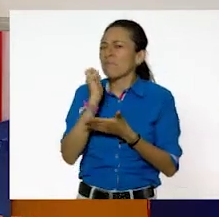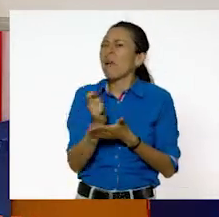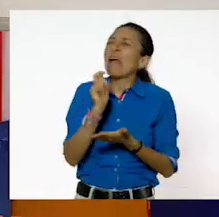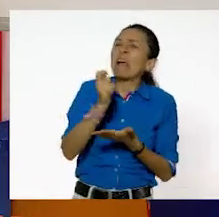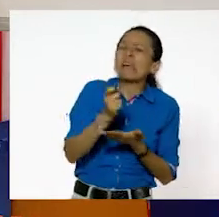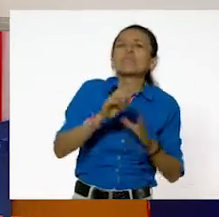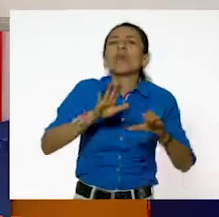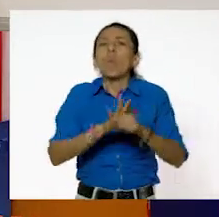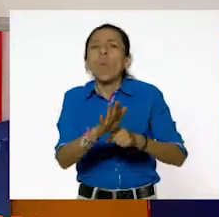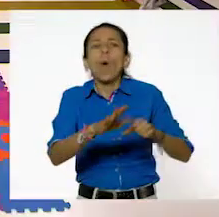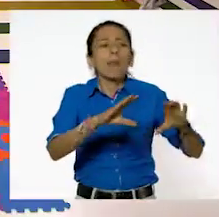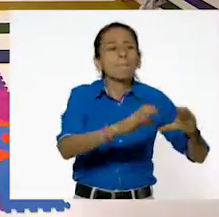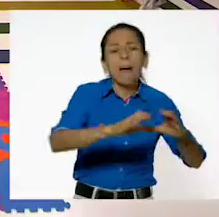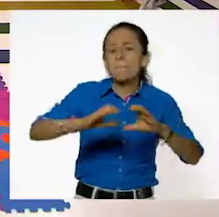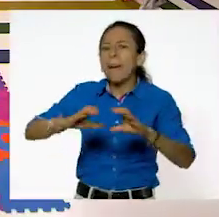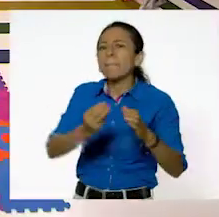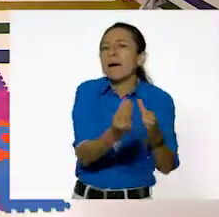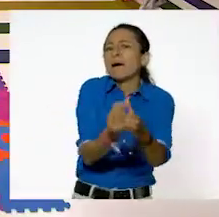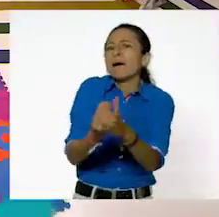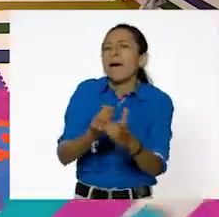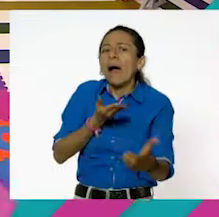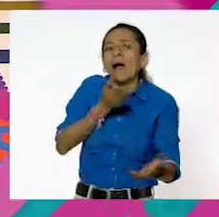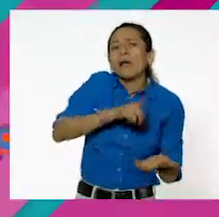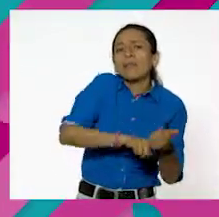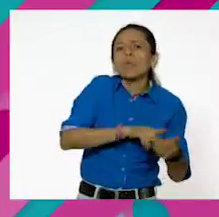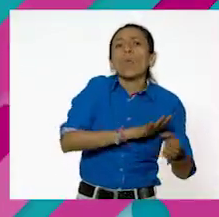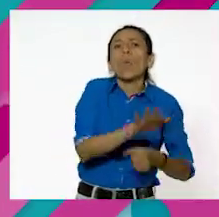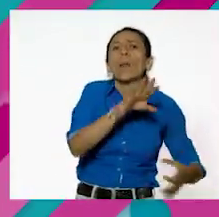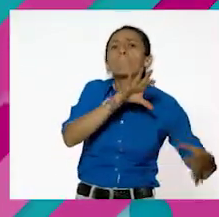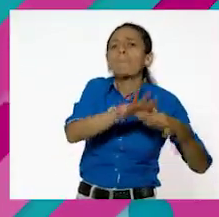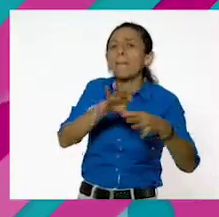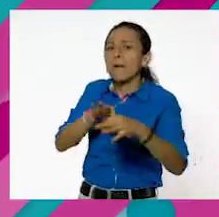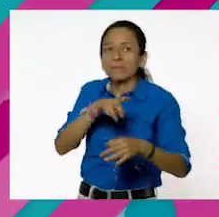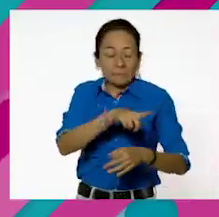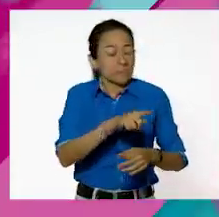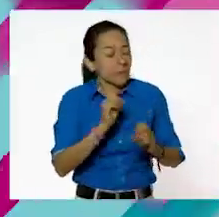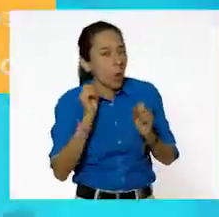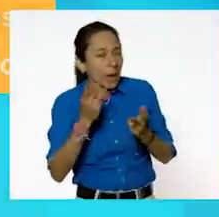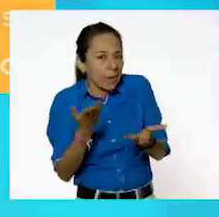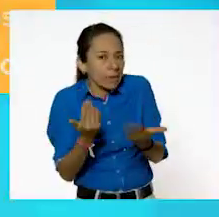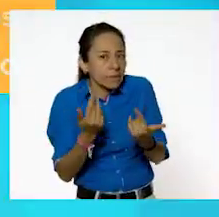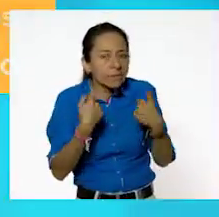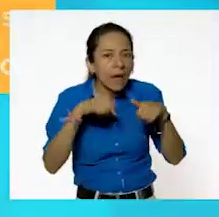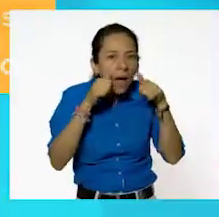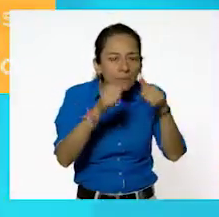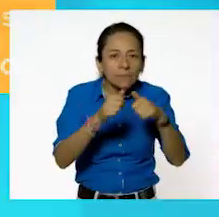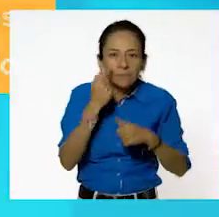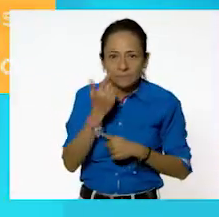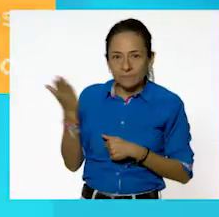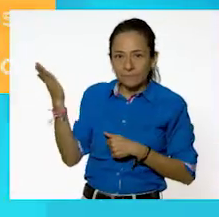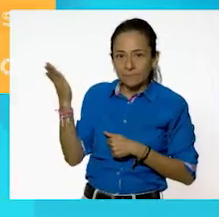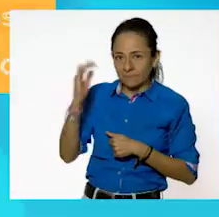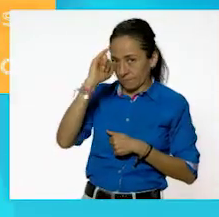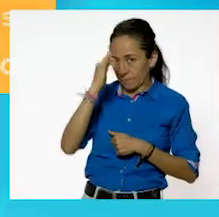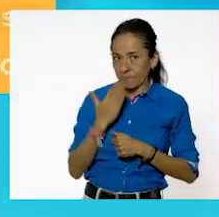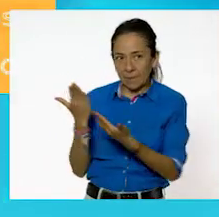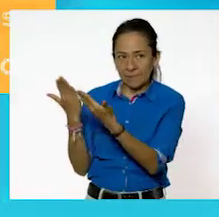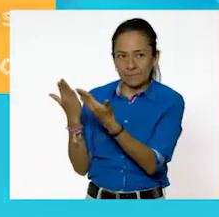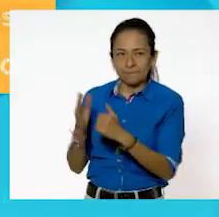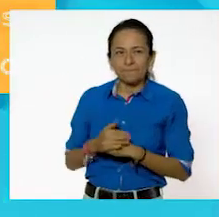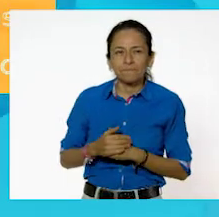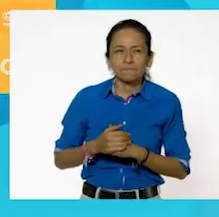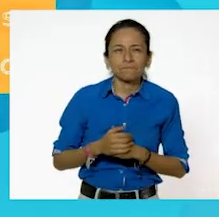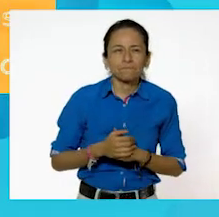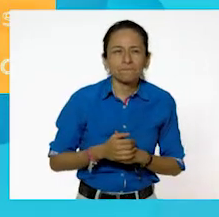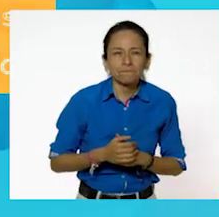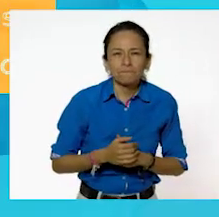corresponde. A ver, muy atentos. Muy atenta, ¿ok? Entonces, vamos a ver la imagen. A ver, Pili, fíjate muy